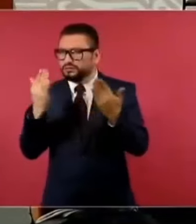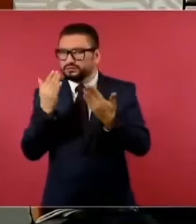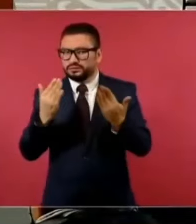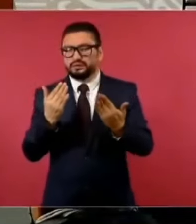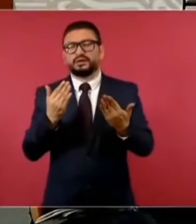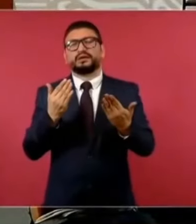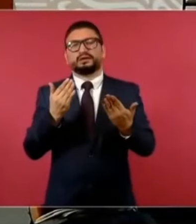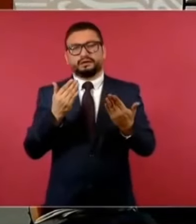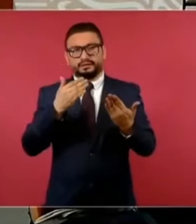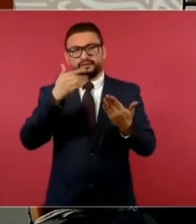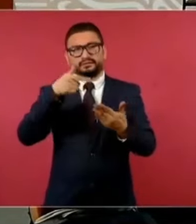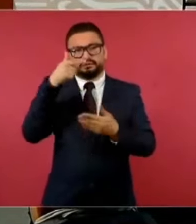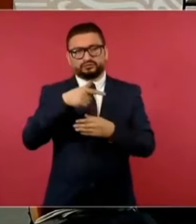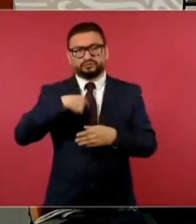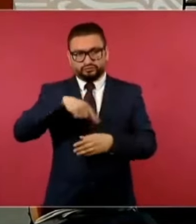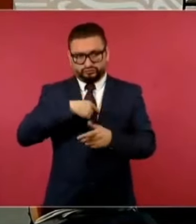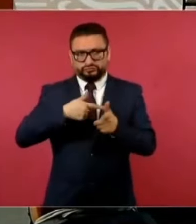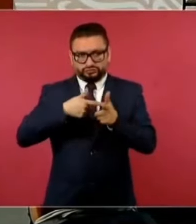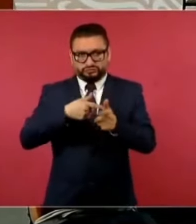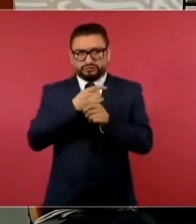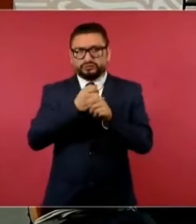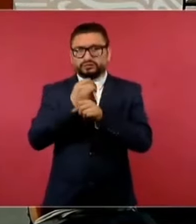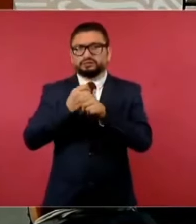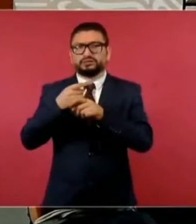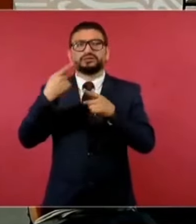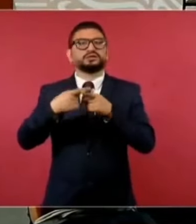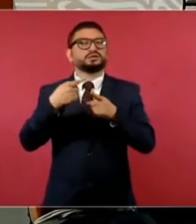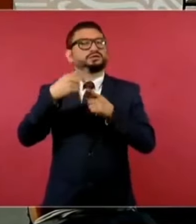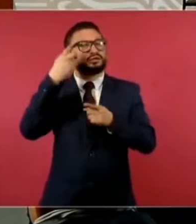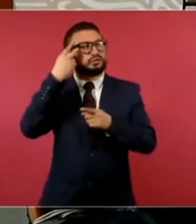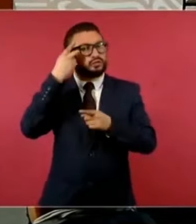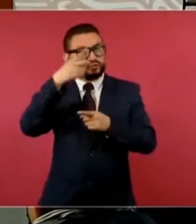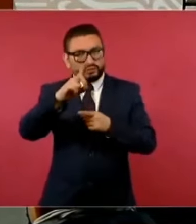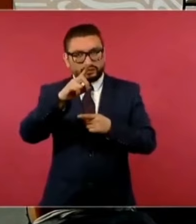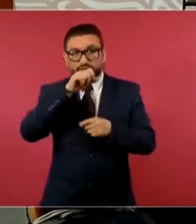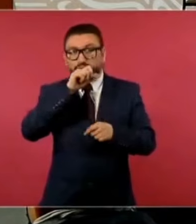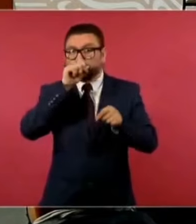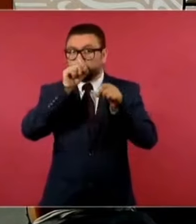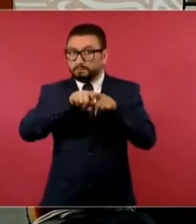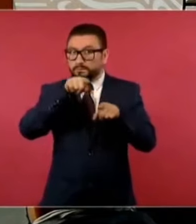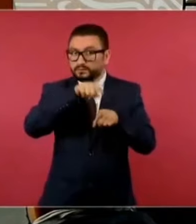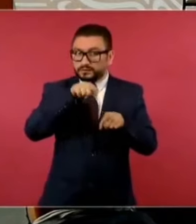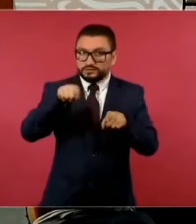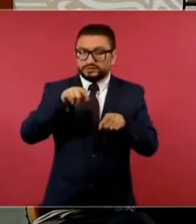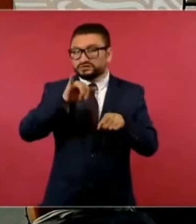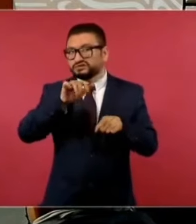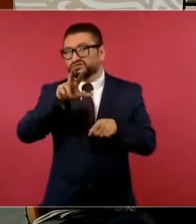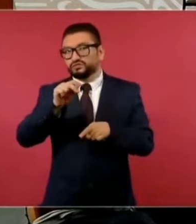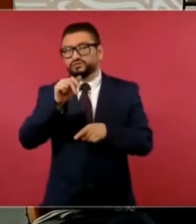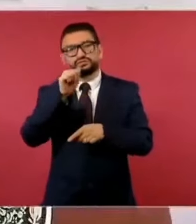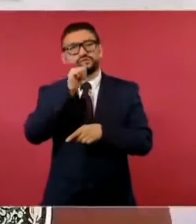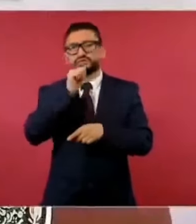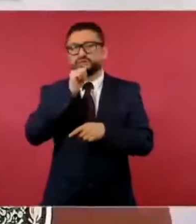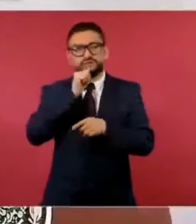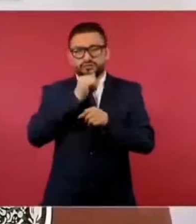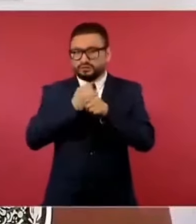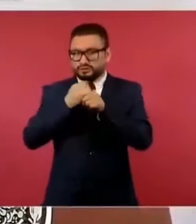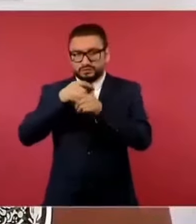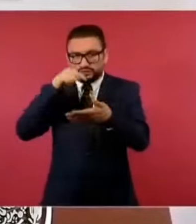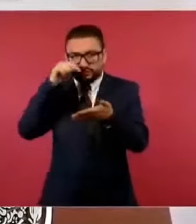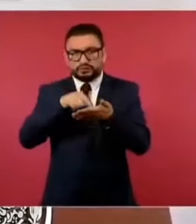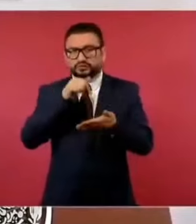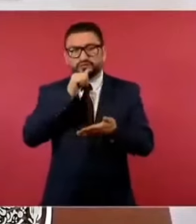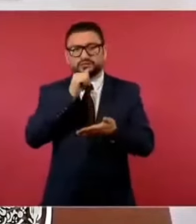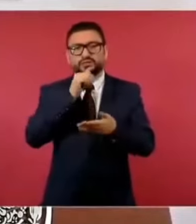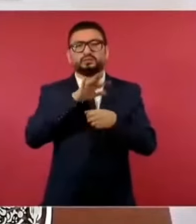entonces averiguando si el dueño es el mismo o no. Eso no lo hemos podido comprobar, porque